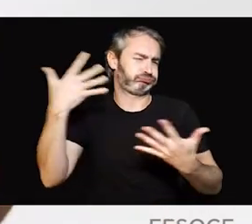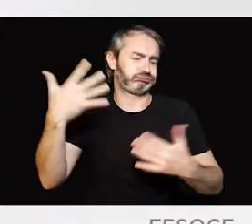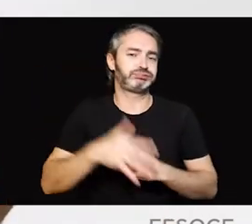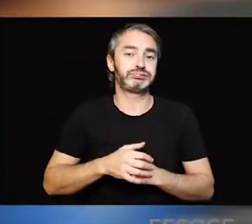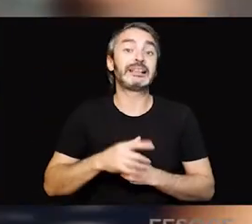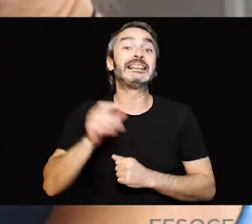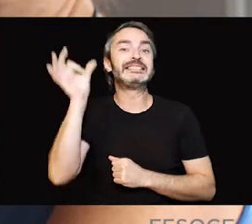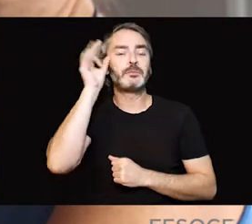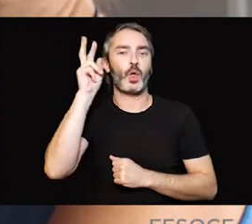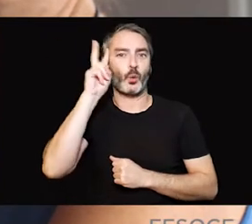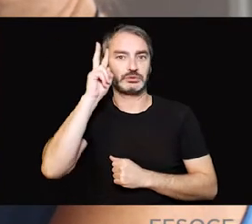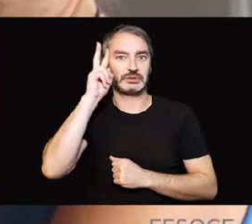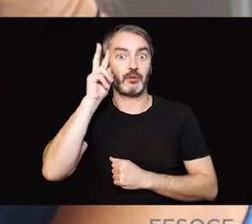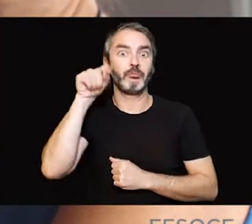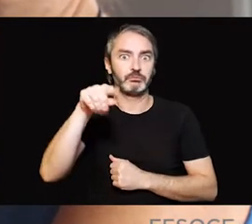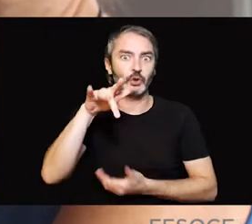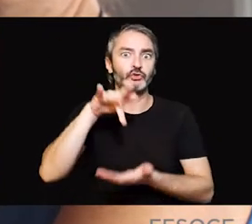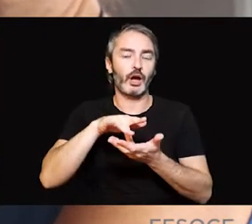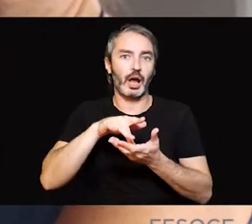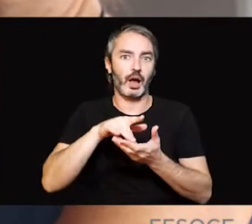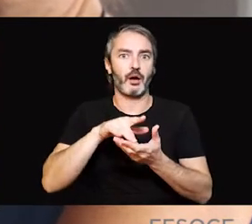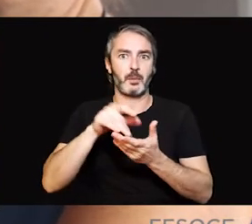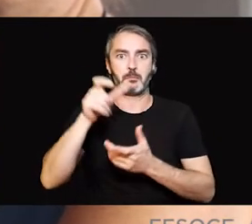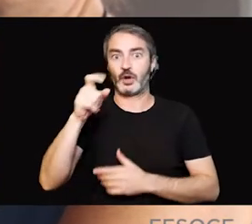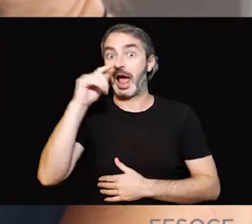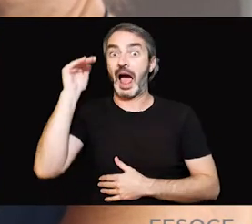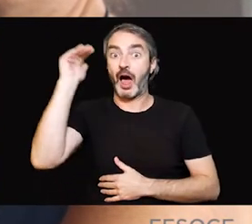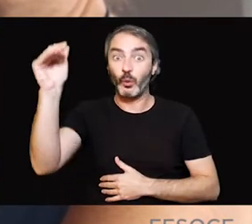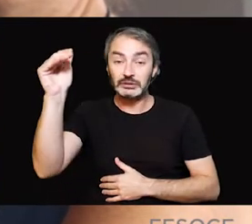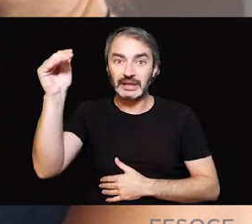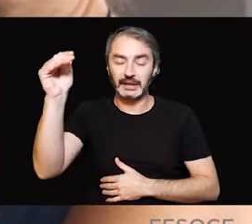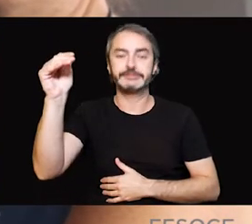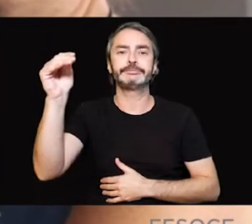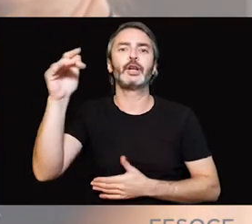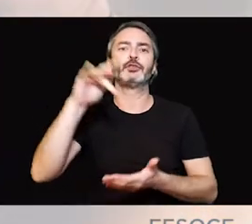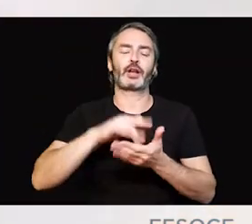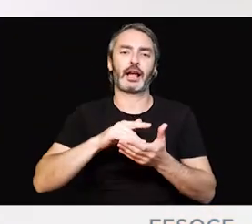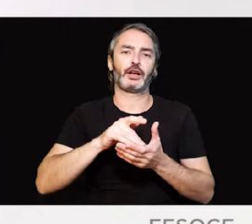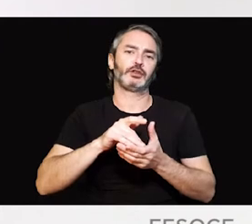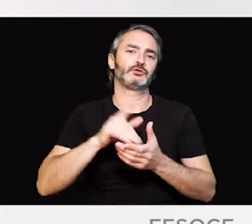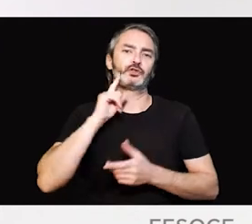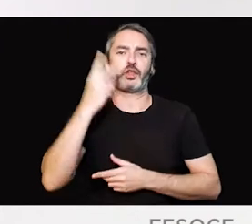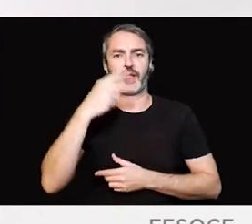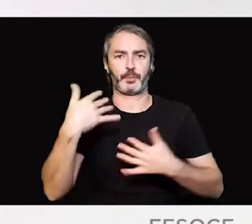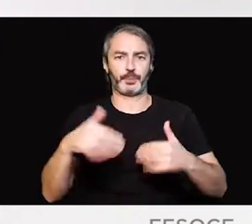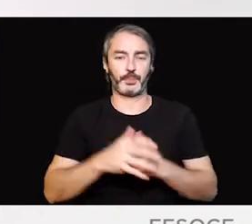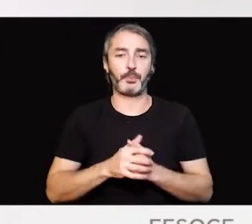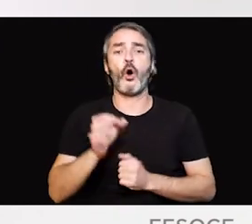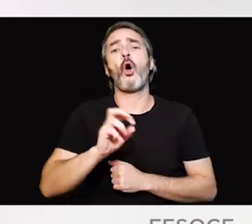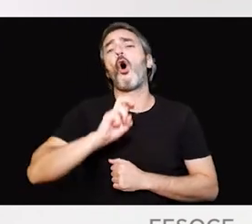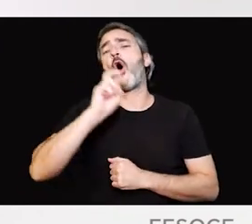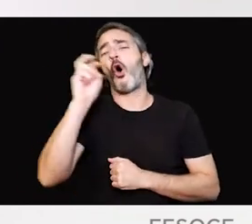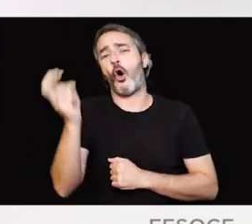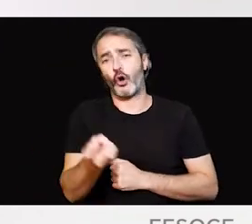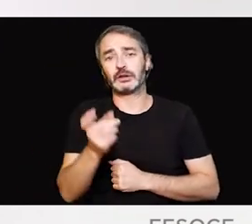es el síndrome de Usher, que causa un elevado número de personas adultas con sordoceguera. Pero podría hablaros también, por ejemplo, de muchas otras